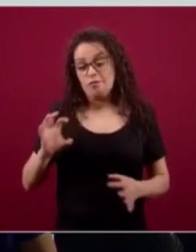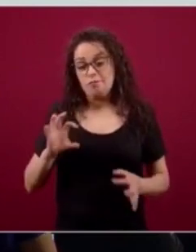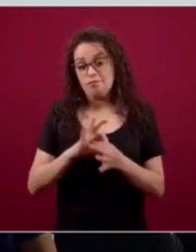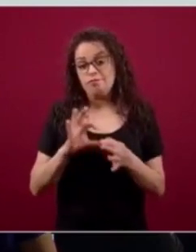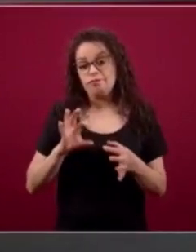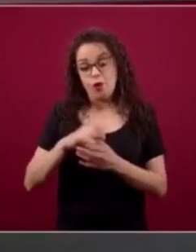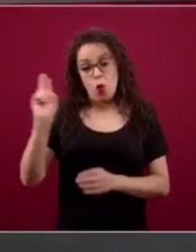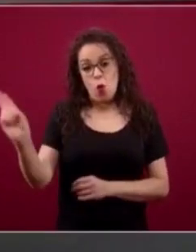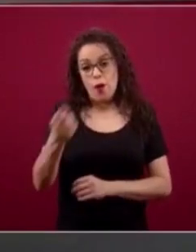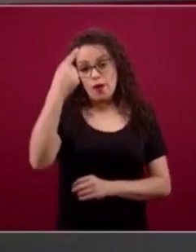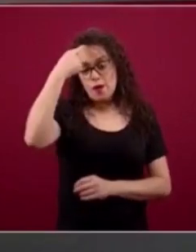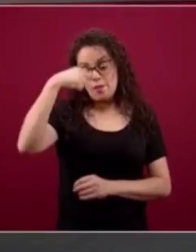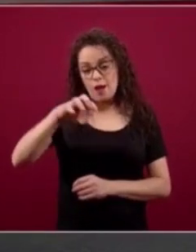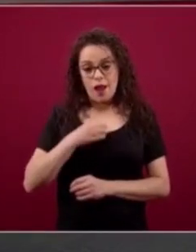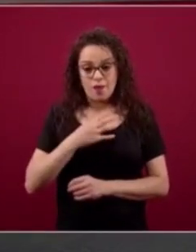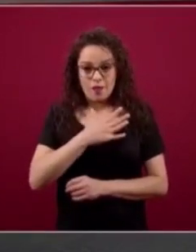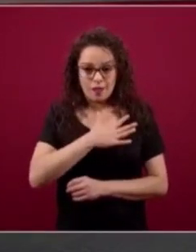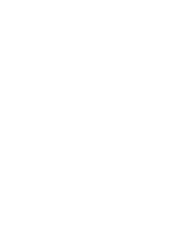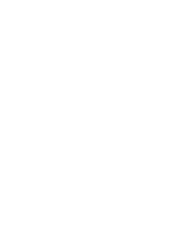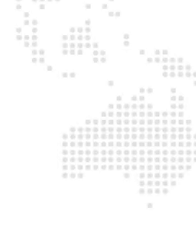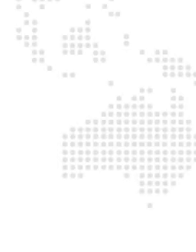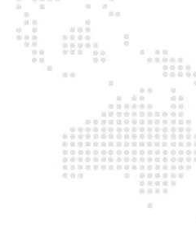universidades para el bienestar. Muchas gracias.